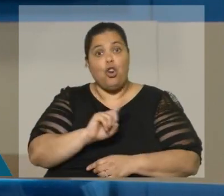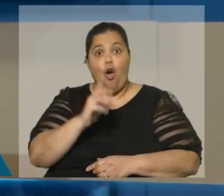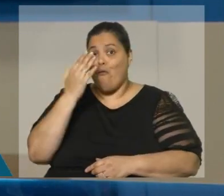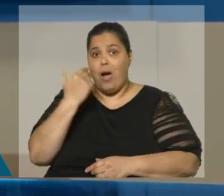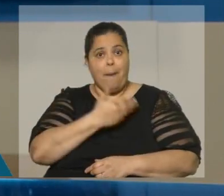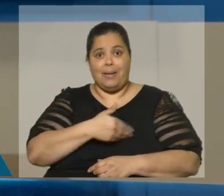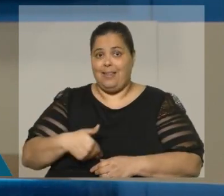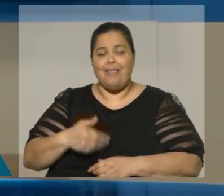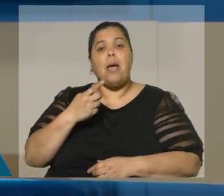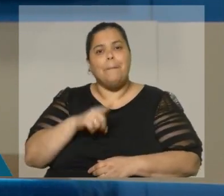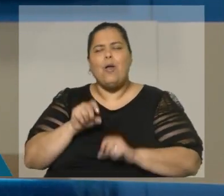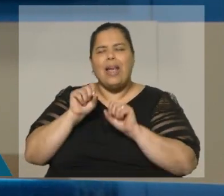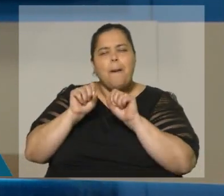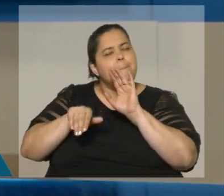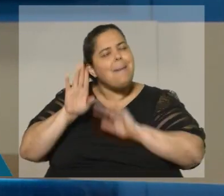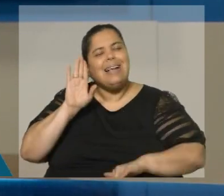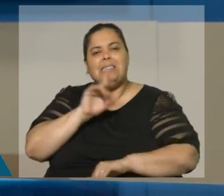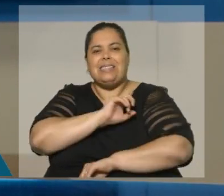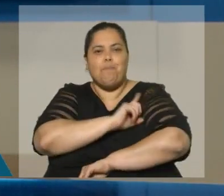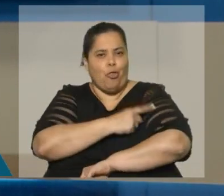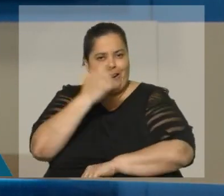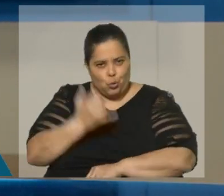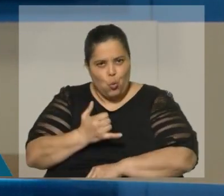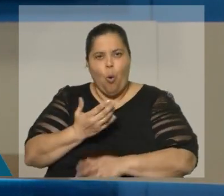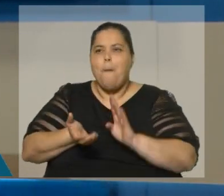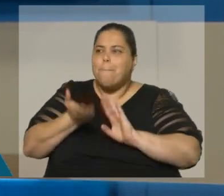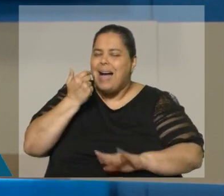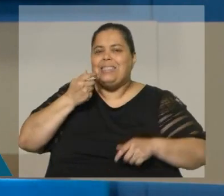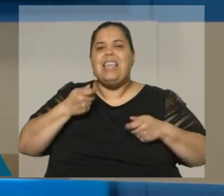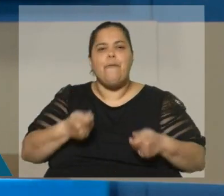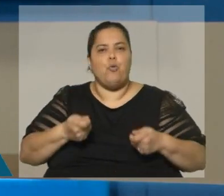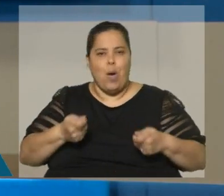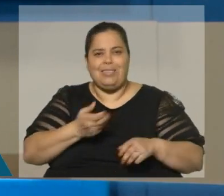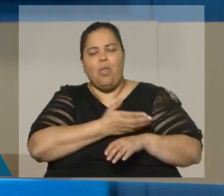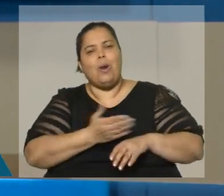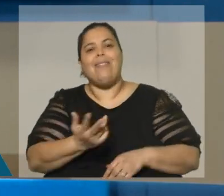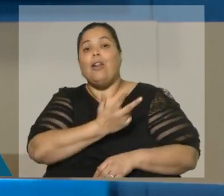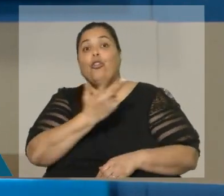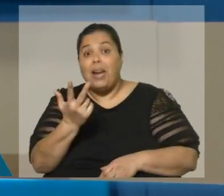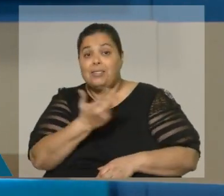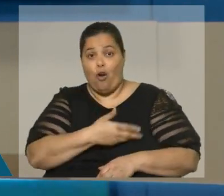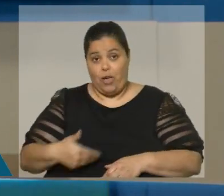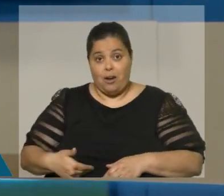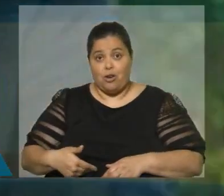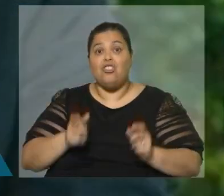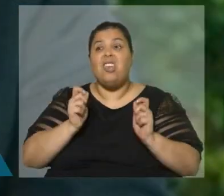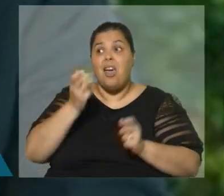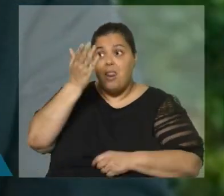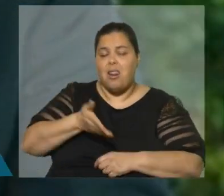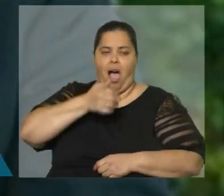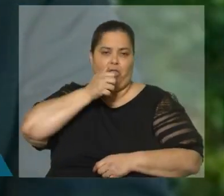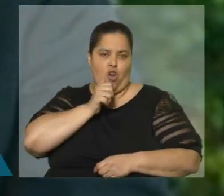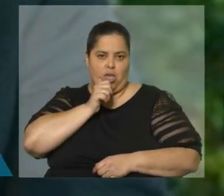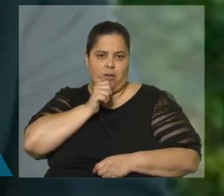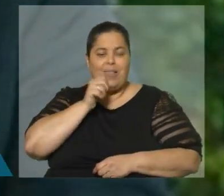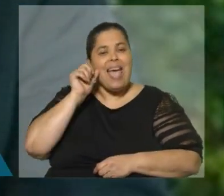se puede aducir que el hombre que más poder tuvo y más influencia tuvo en los tres gobiernos fue Danilo Astori. Fue ministro de